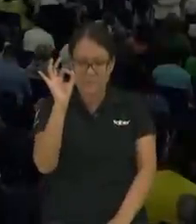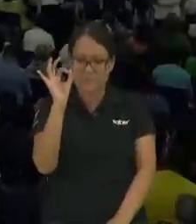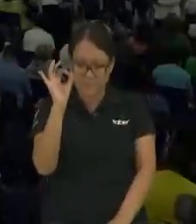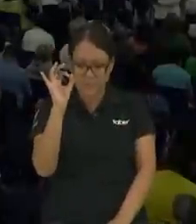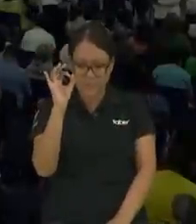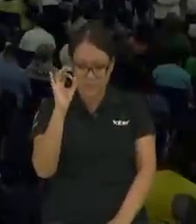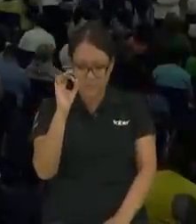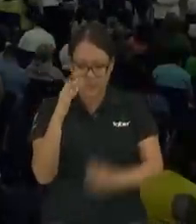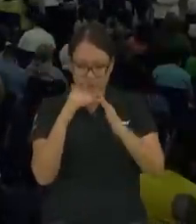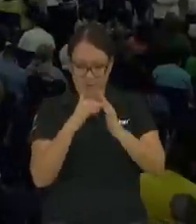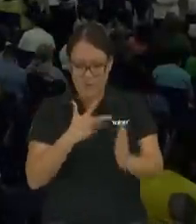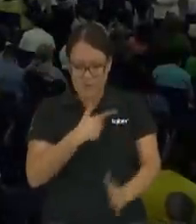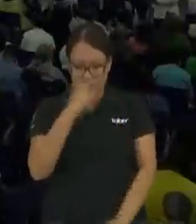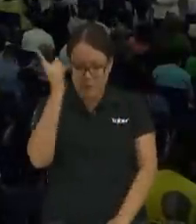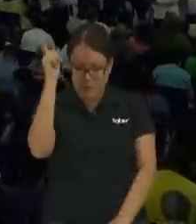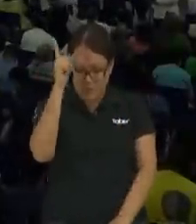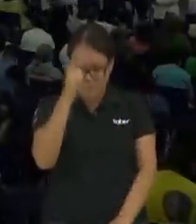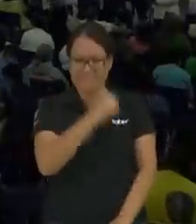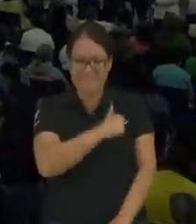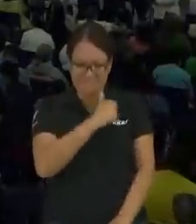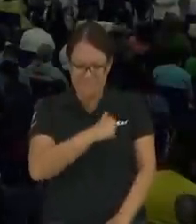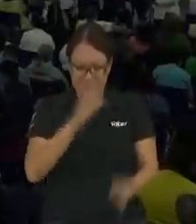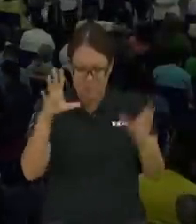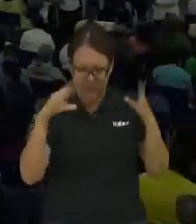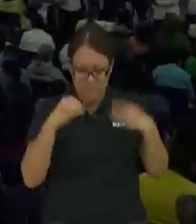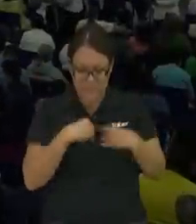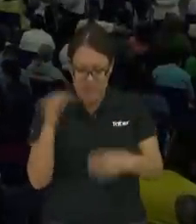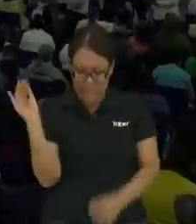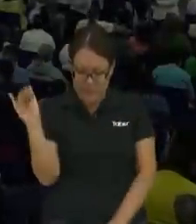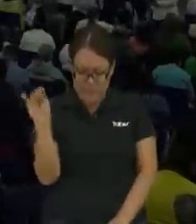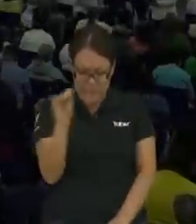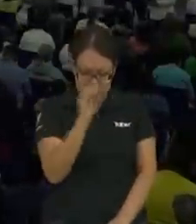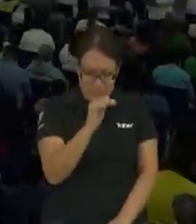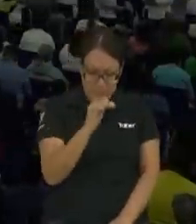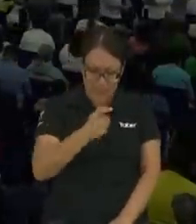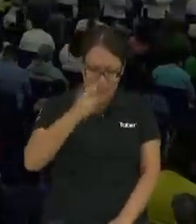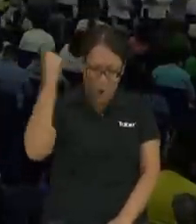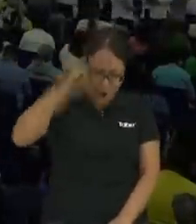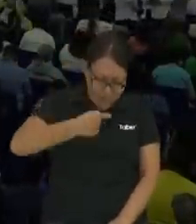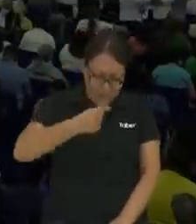tenemos como docentes o maestros instruir no imponer